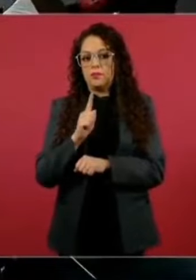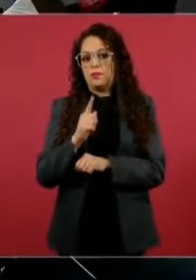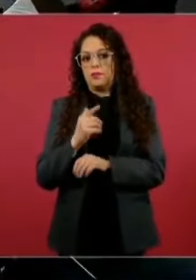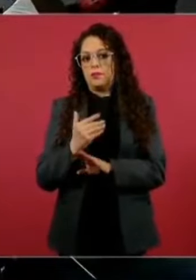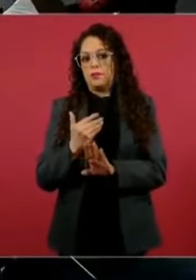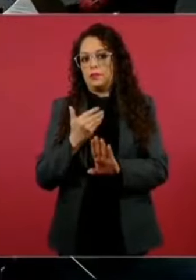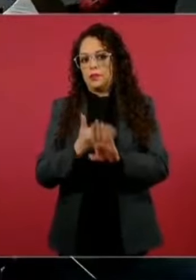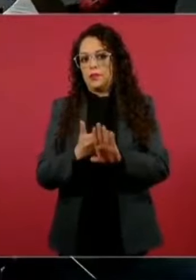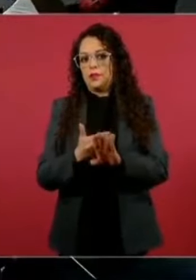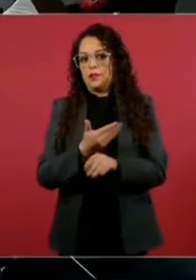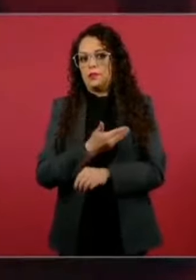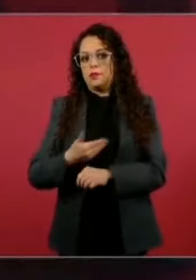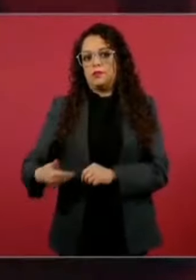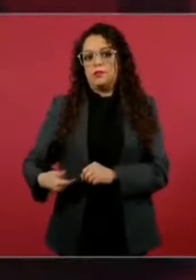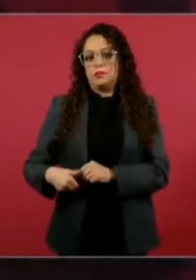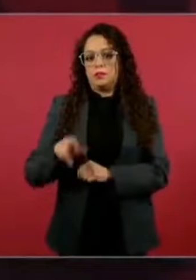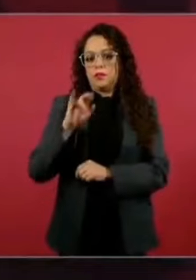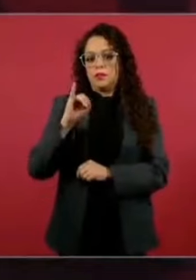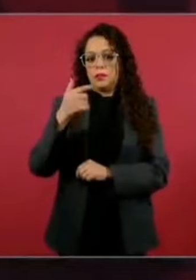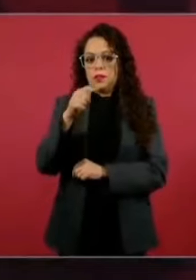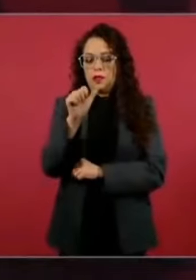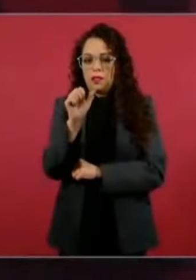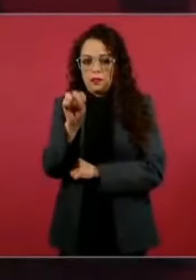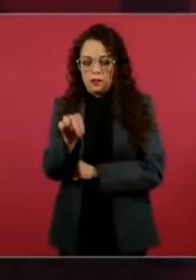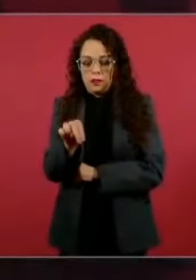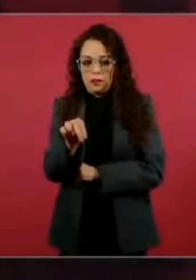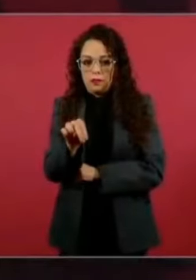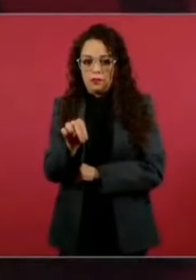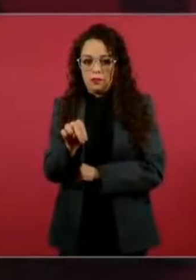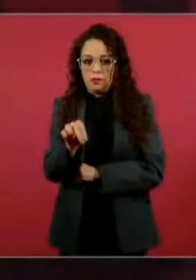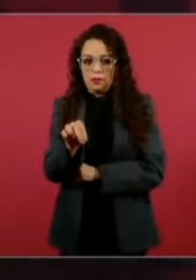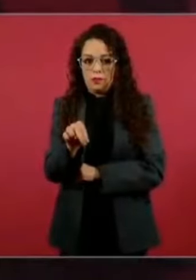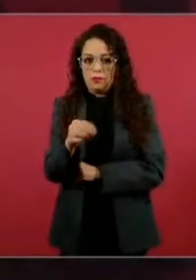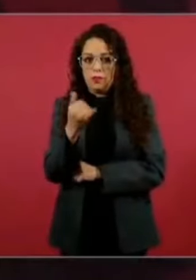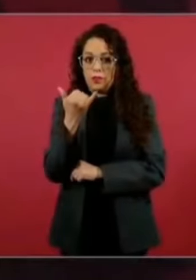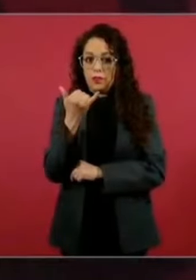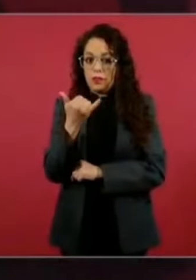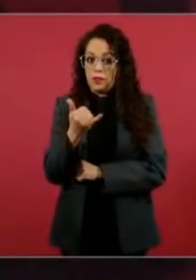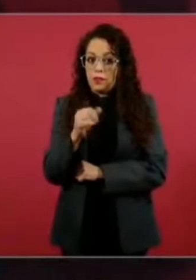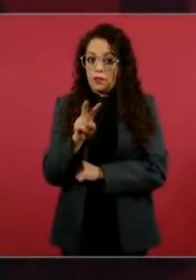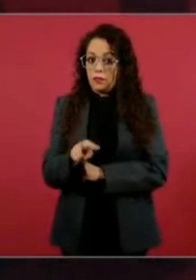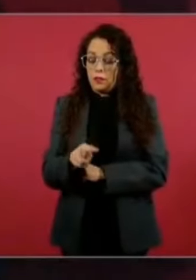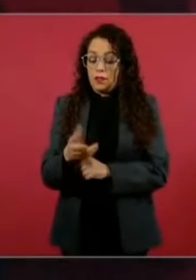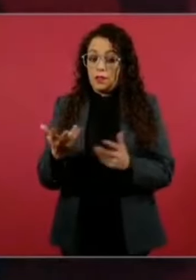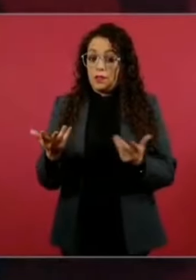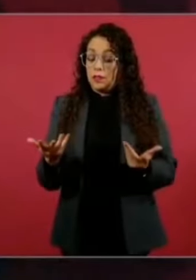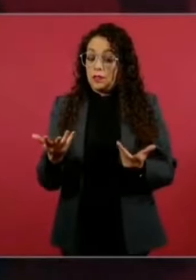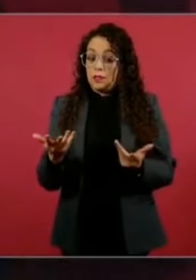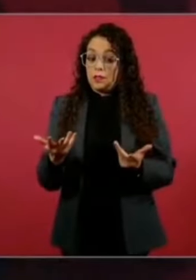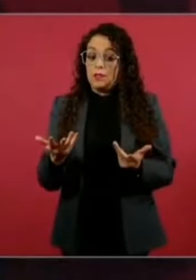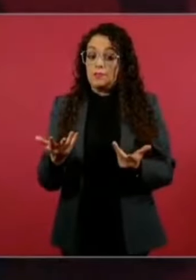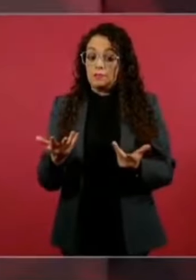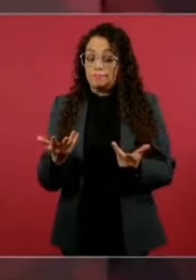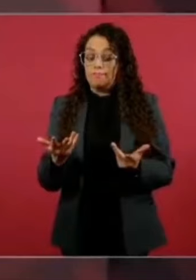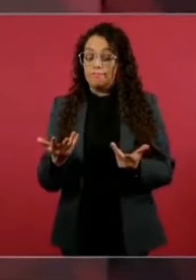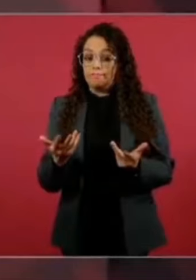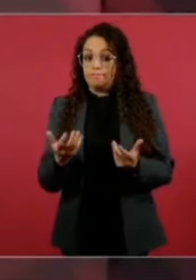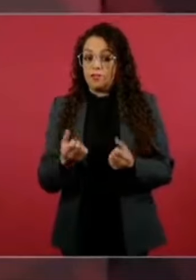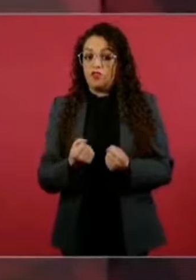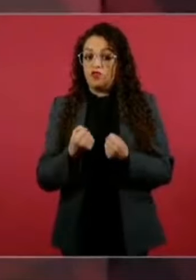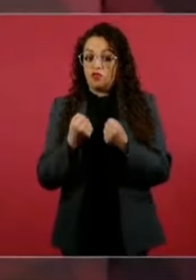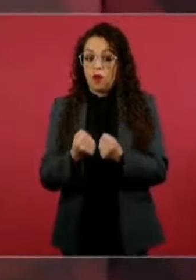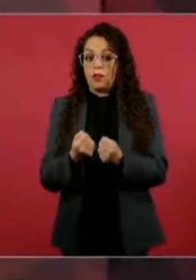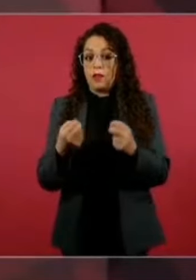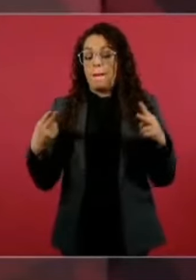y algo mucho, mucho, muy lamentable, del asesinato del